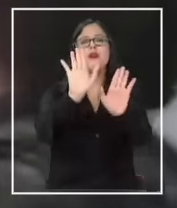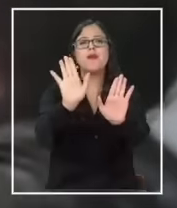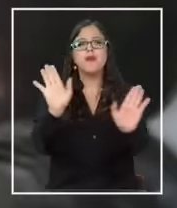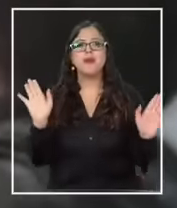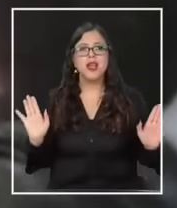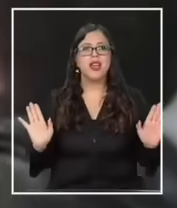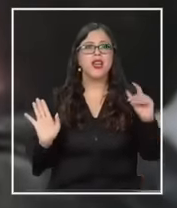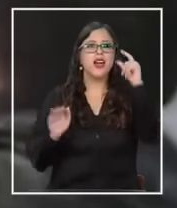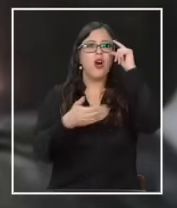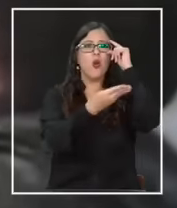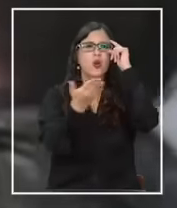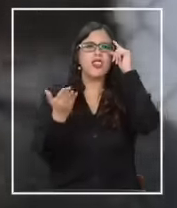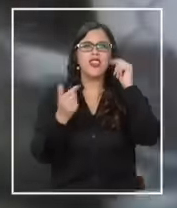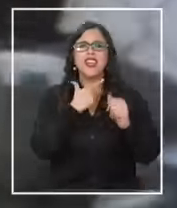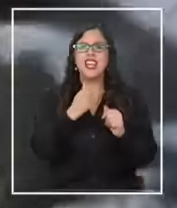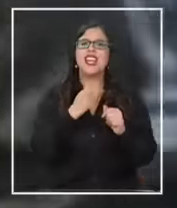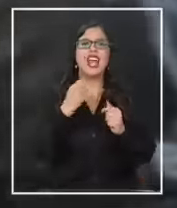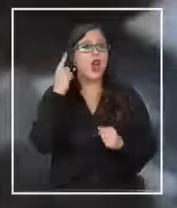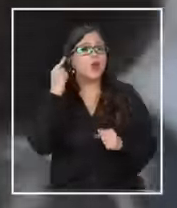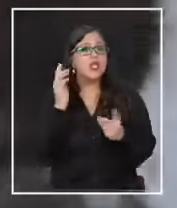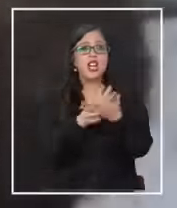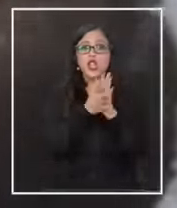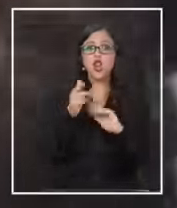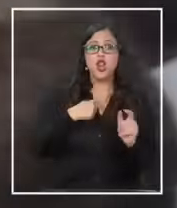ustedes no quisieran escuchar todos los detalles